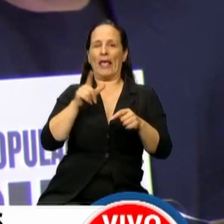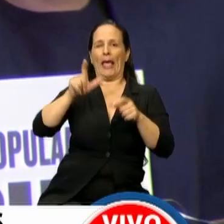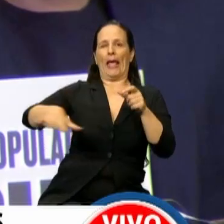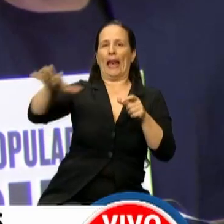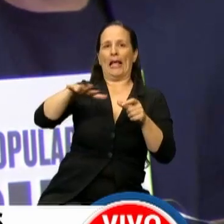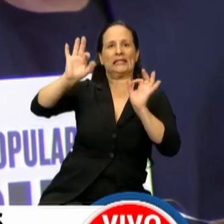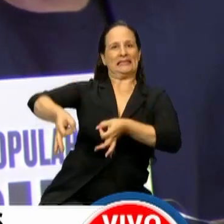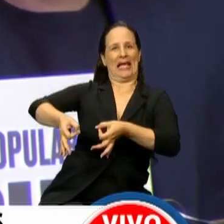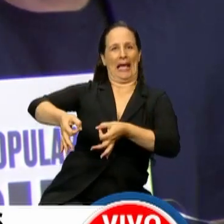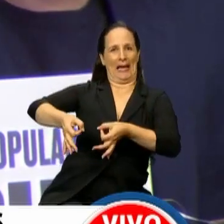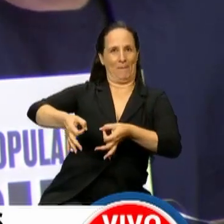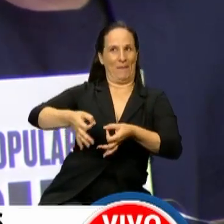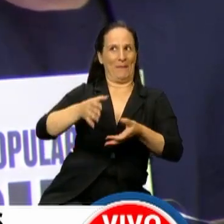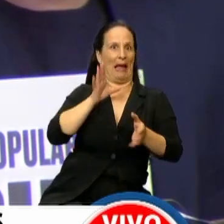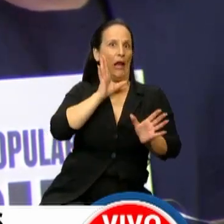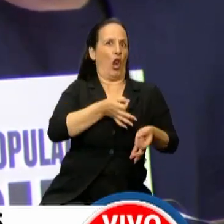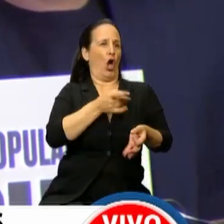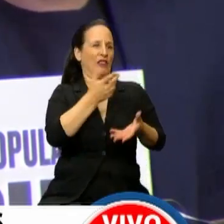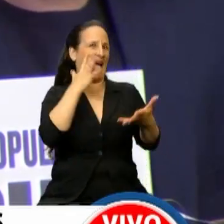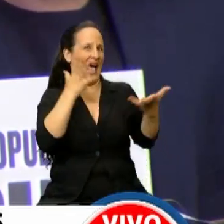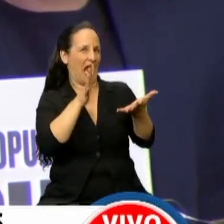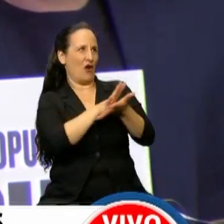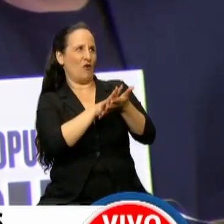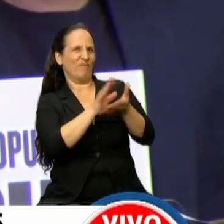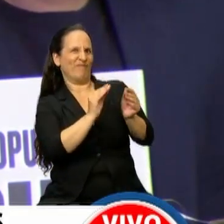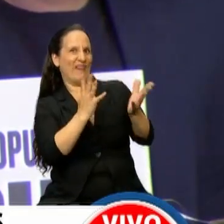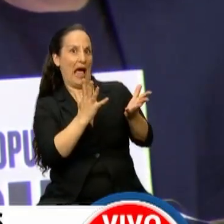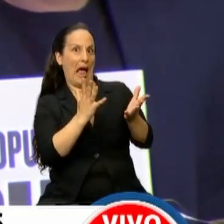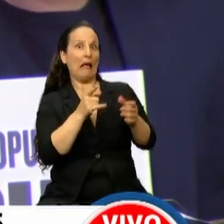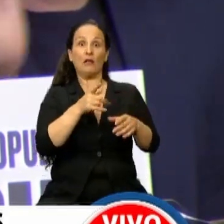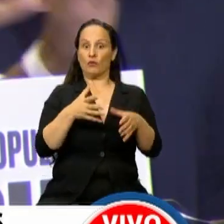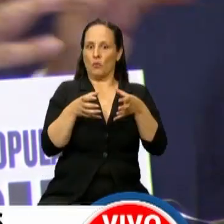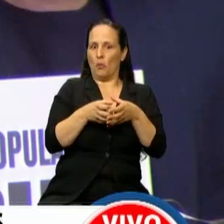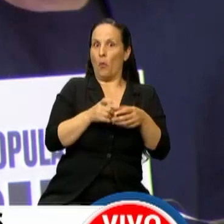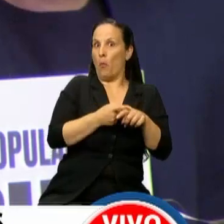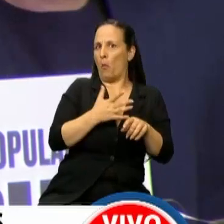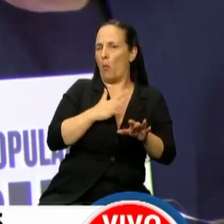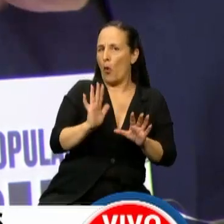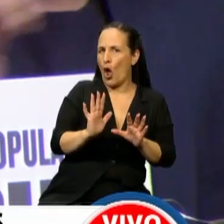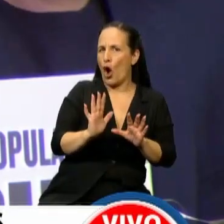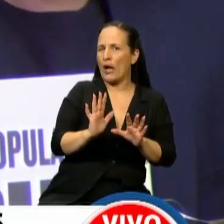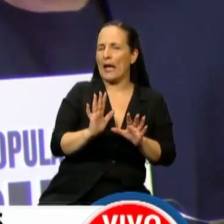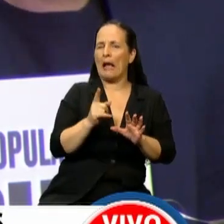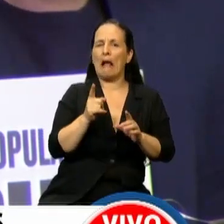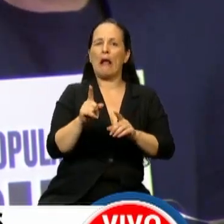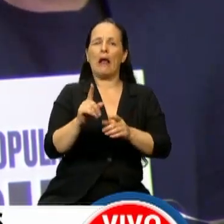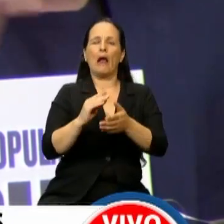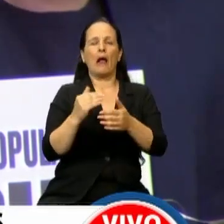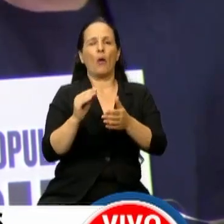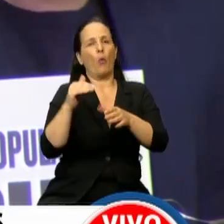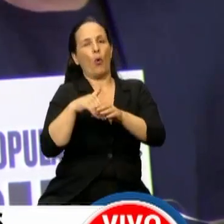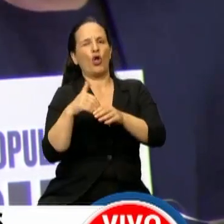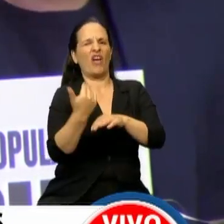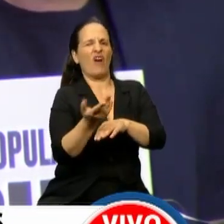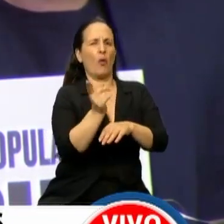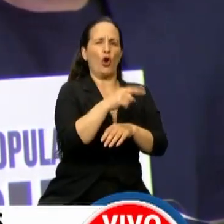note del todo la fechoría. Entonces un bloque dejó unos diputados que votaban a favor